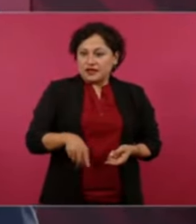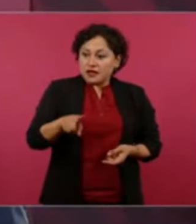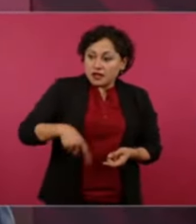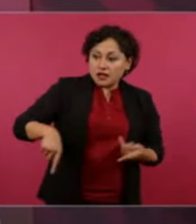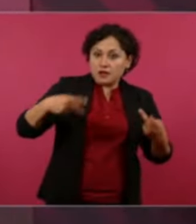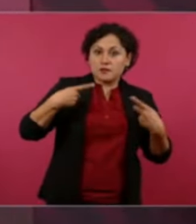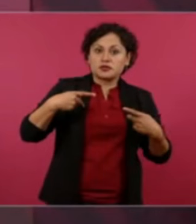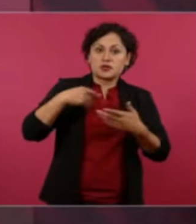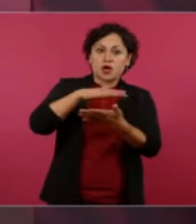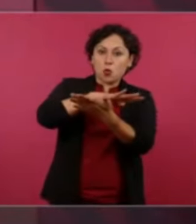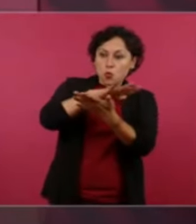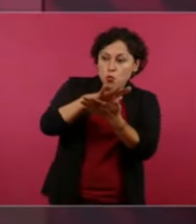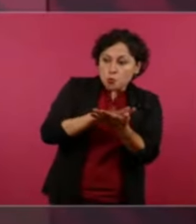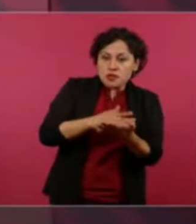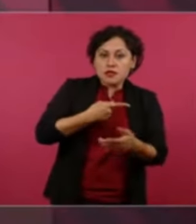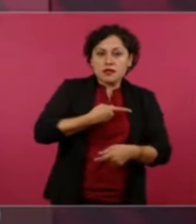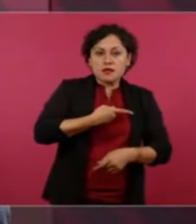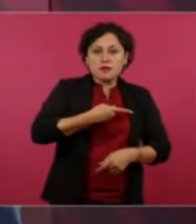este